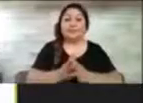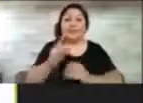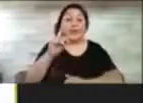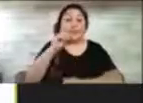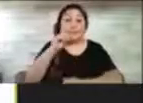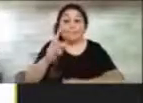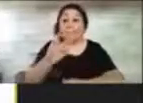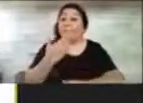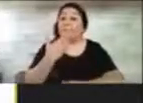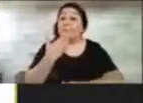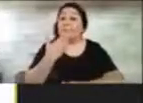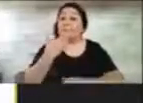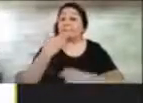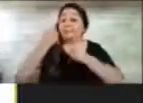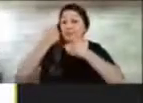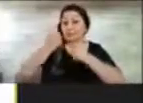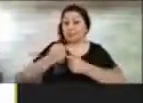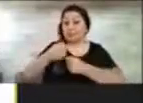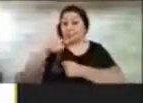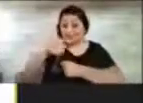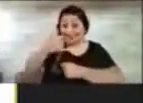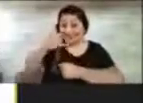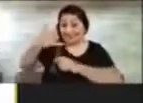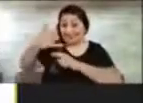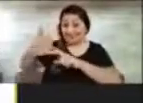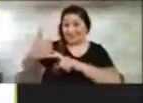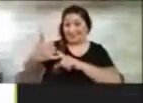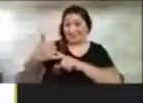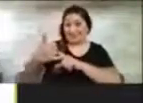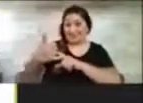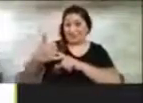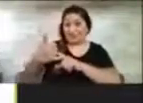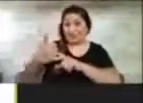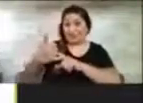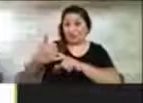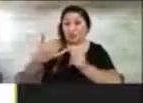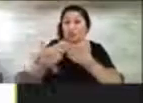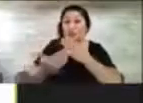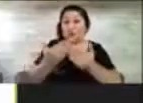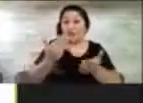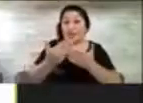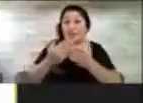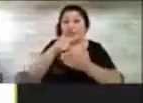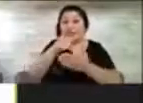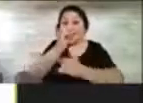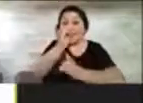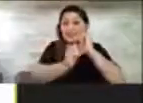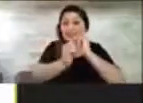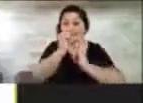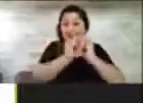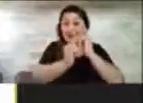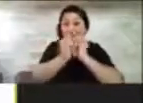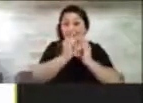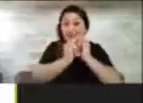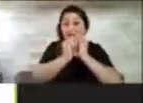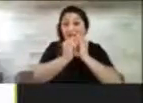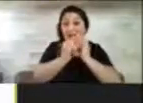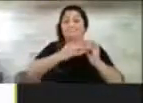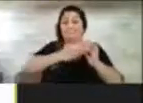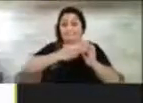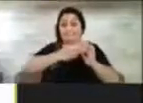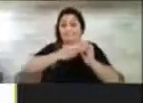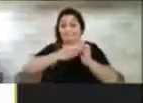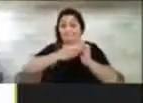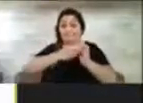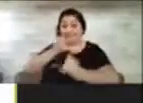puedo yo, con este teléfono, desde la web, desde mi teléfono, yo